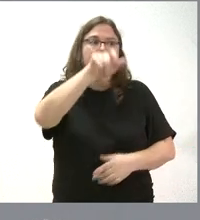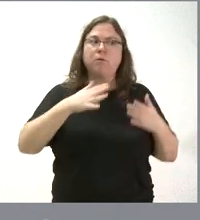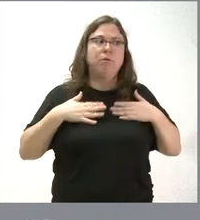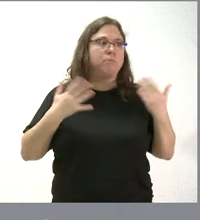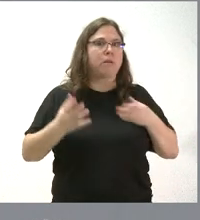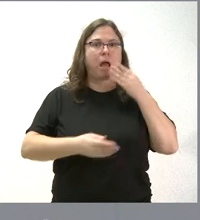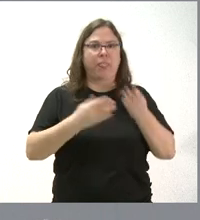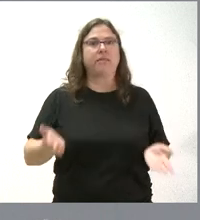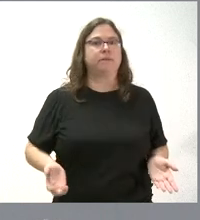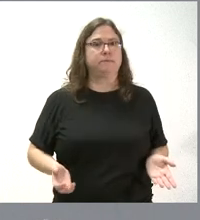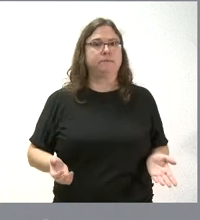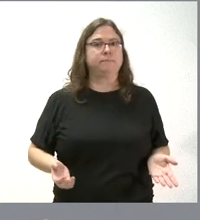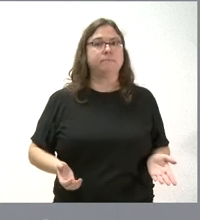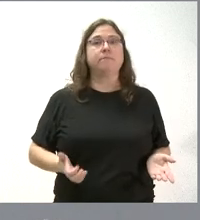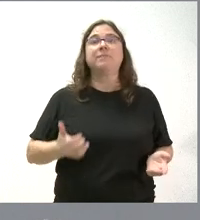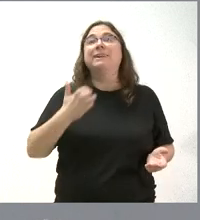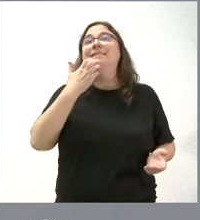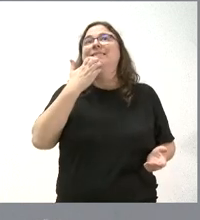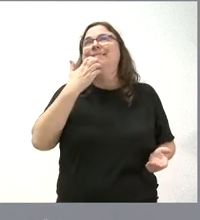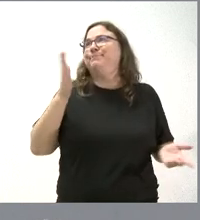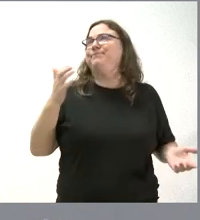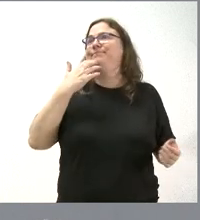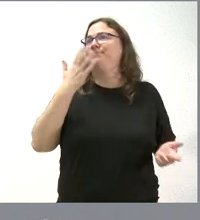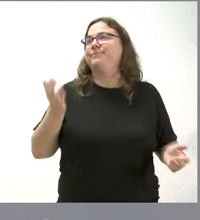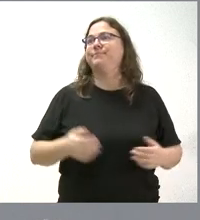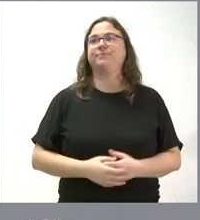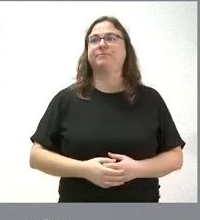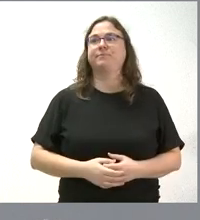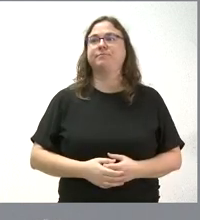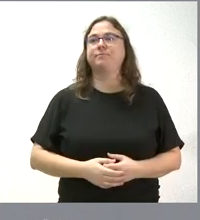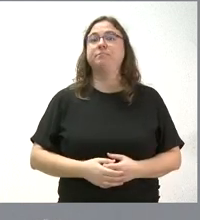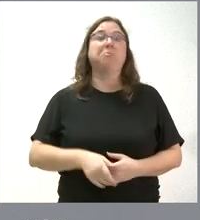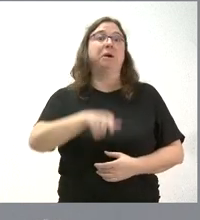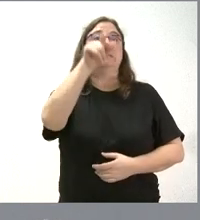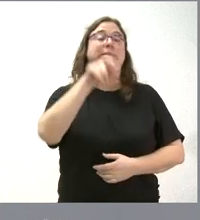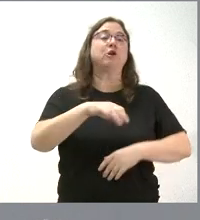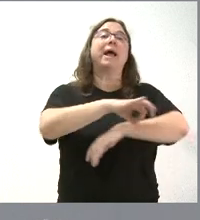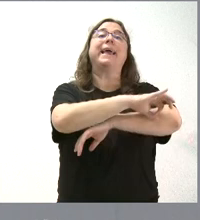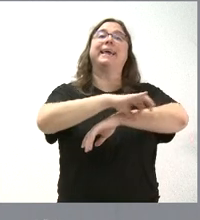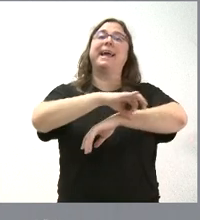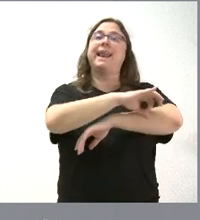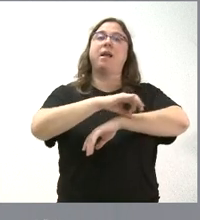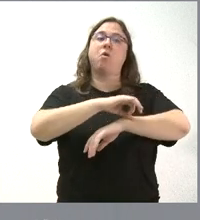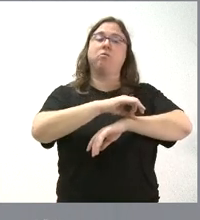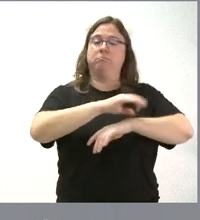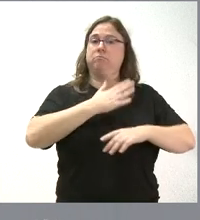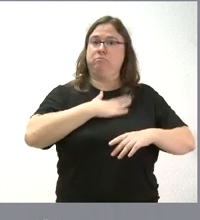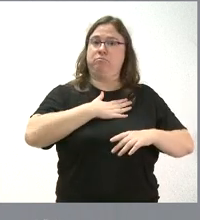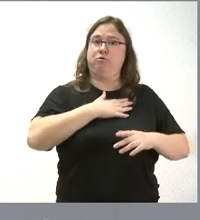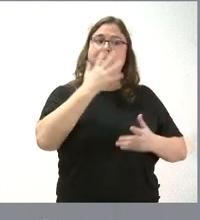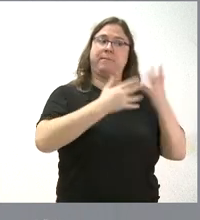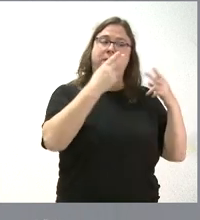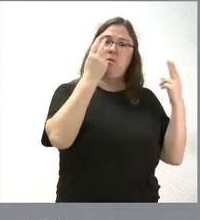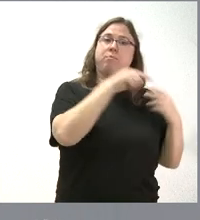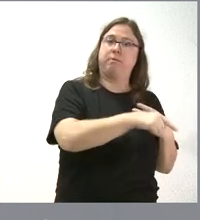en ejercicio de esta actividad. Es como si dijéramos que el ingeniero de la Administración autonómica es un ingeniero